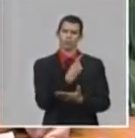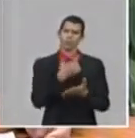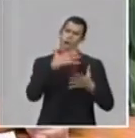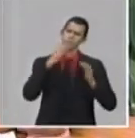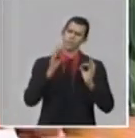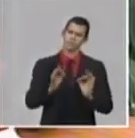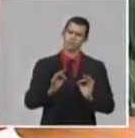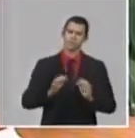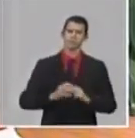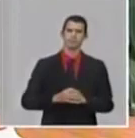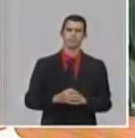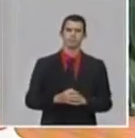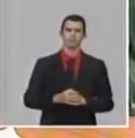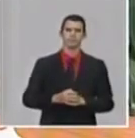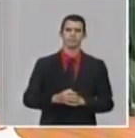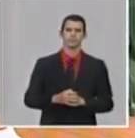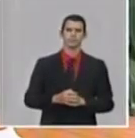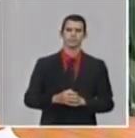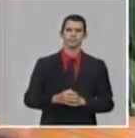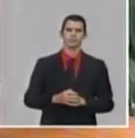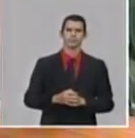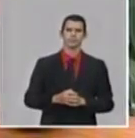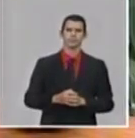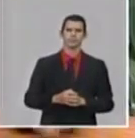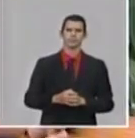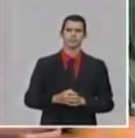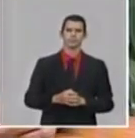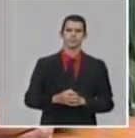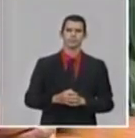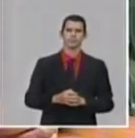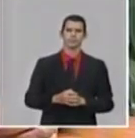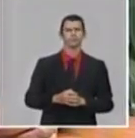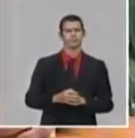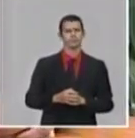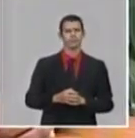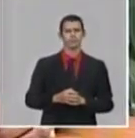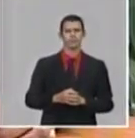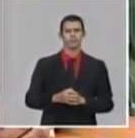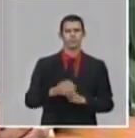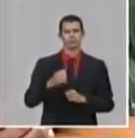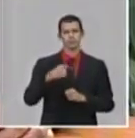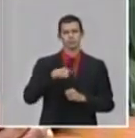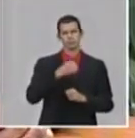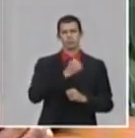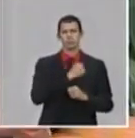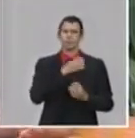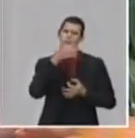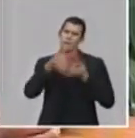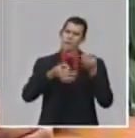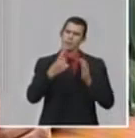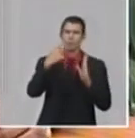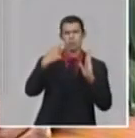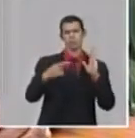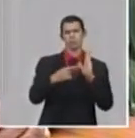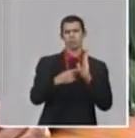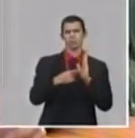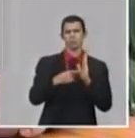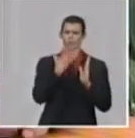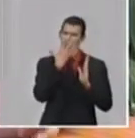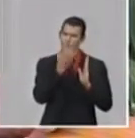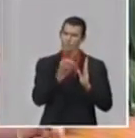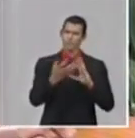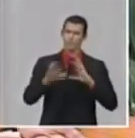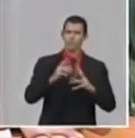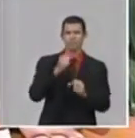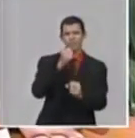detenerme y hacer un apunte a la seriedad de la ciencia cubana. Es importante para nosotros como investigadores